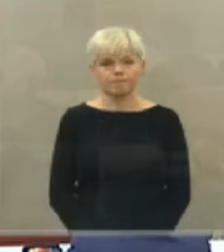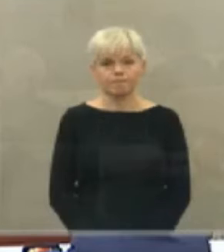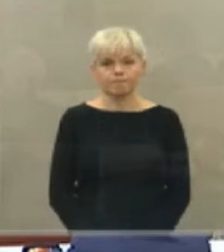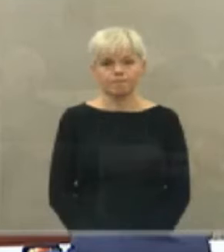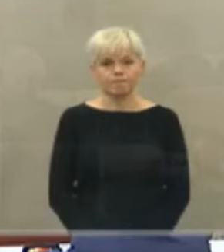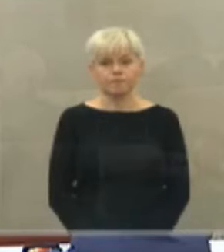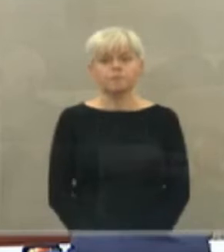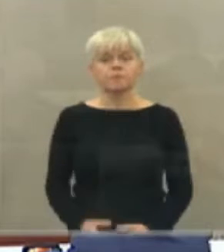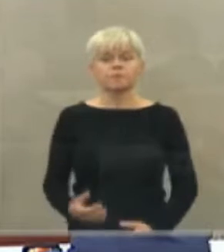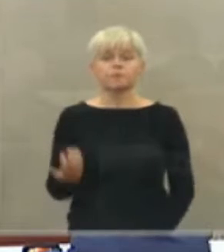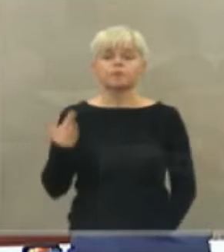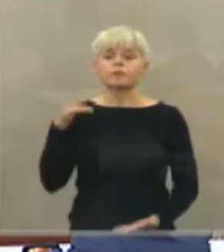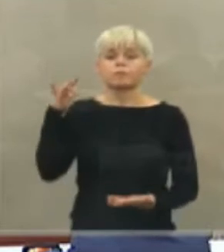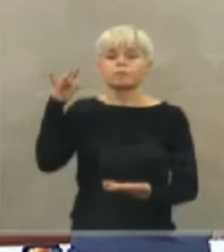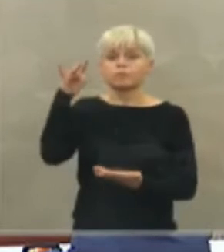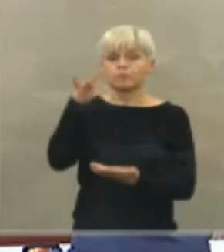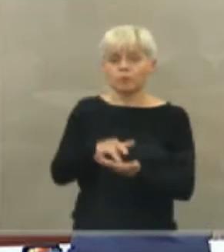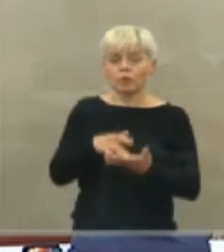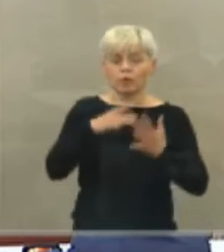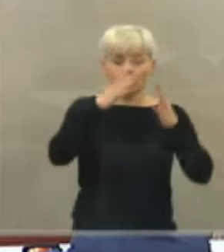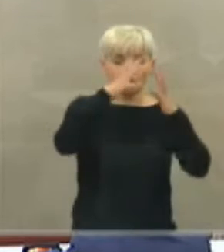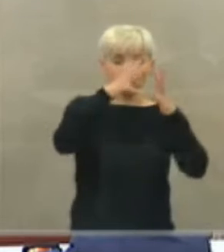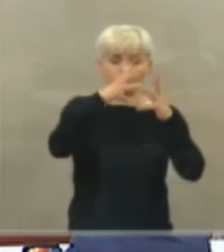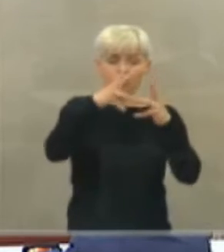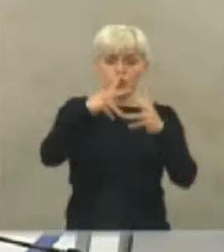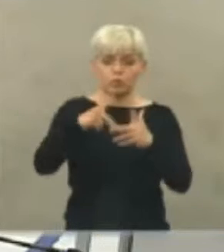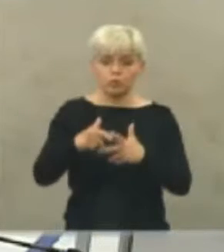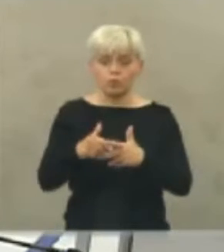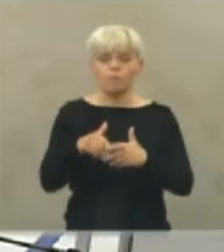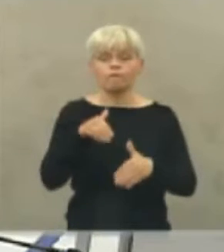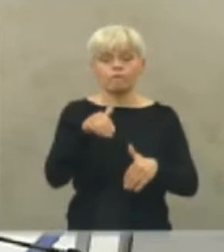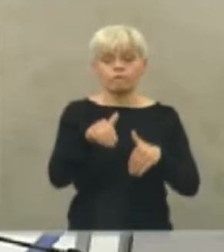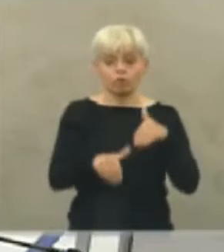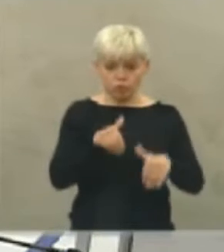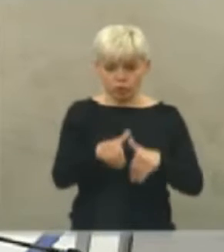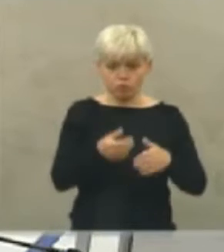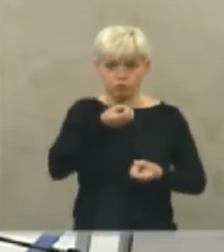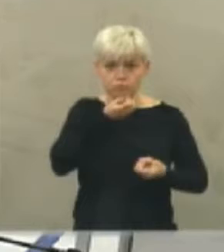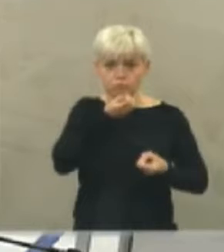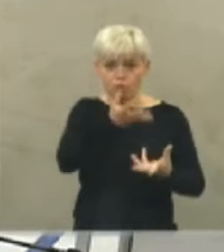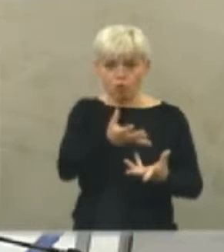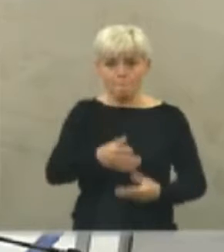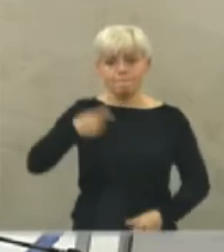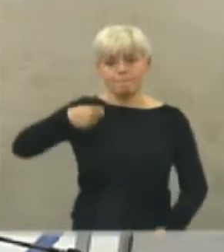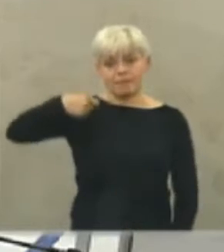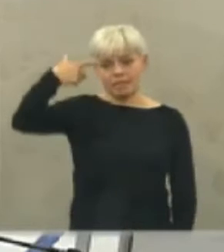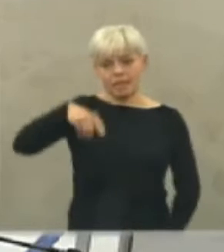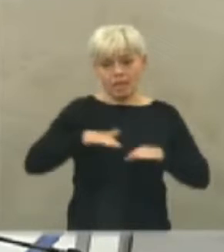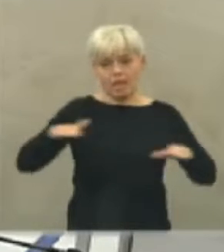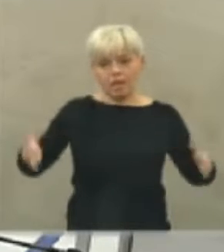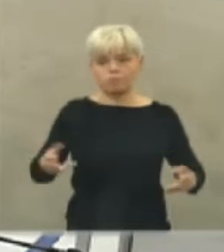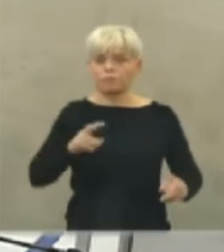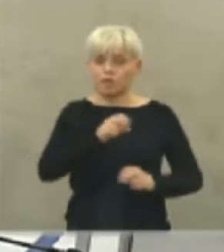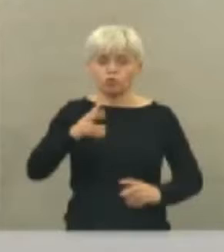Una vez realizado el recuento de los votos emitidos, la Presidencia proclama el